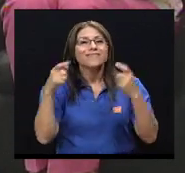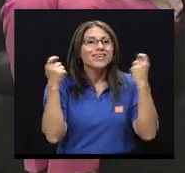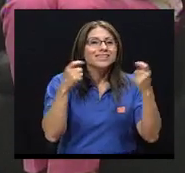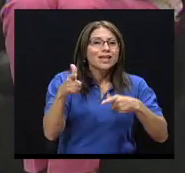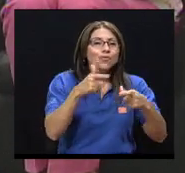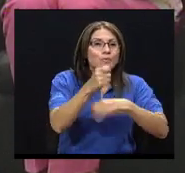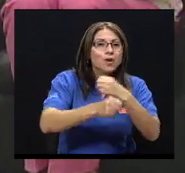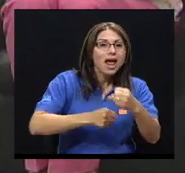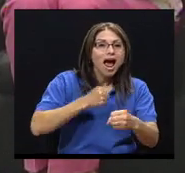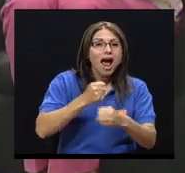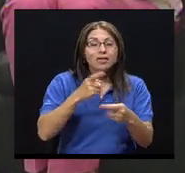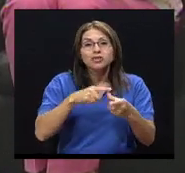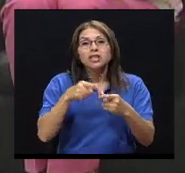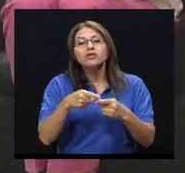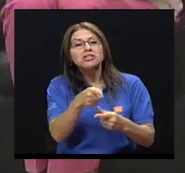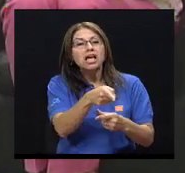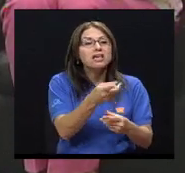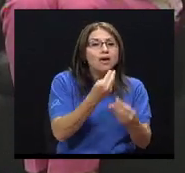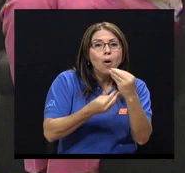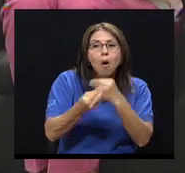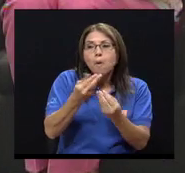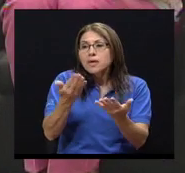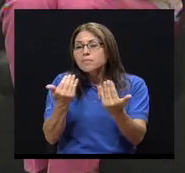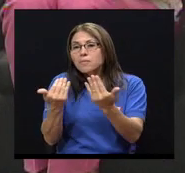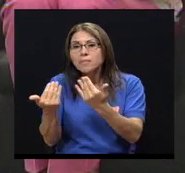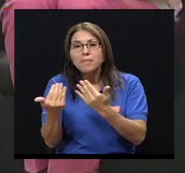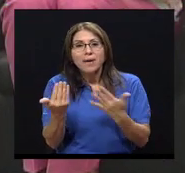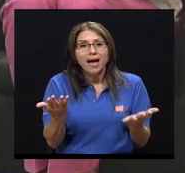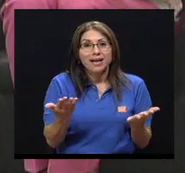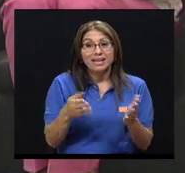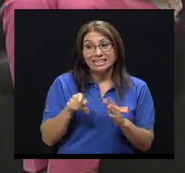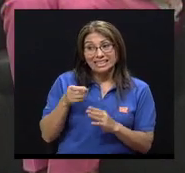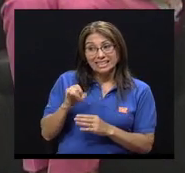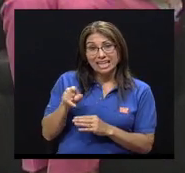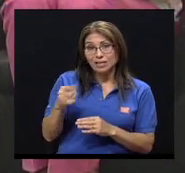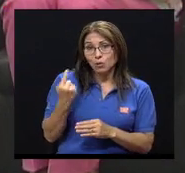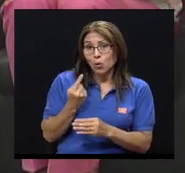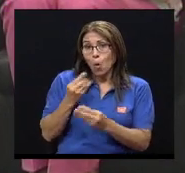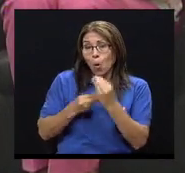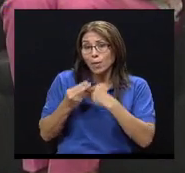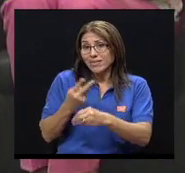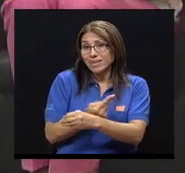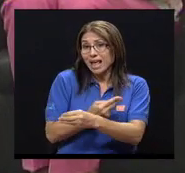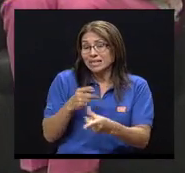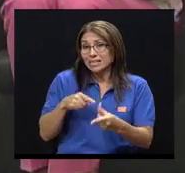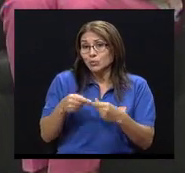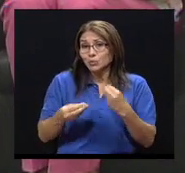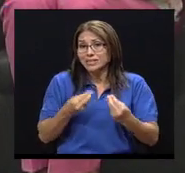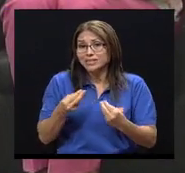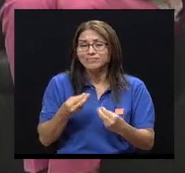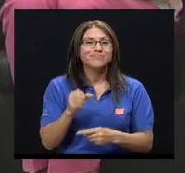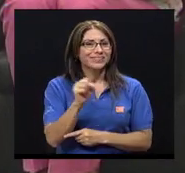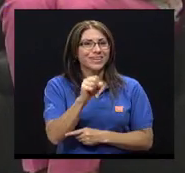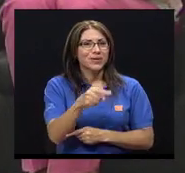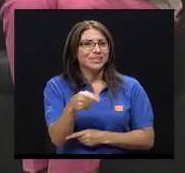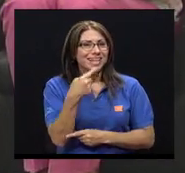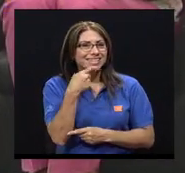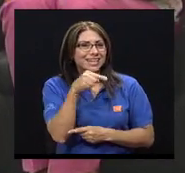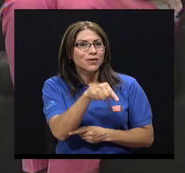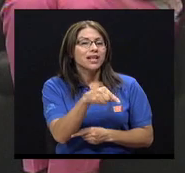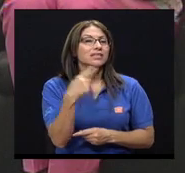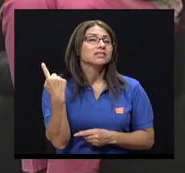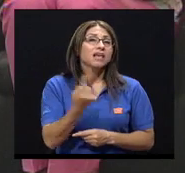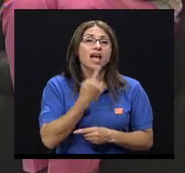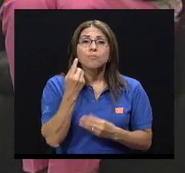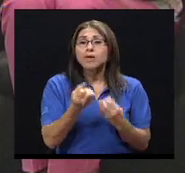fiestas de cumpleaños y esto de compañeritos. Y de repente, pues es vegetariano el niño. Sí, está diciendo Pablo es muy importante, Priscila, porque por lo general siempre cargado